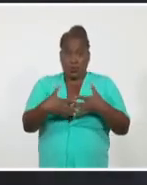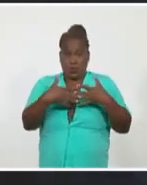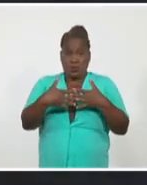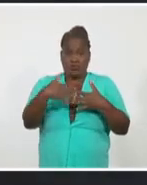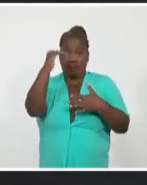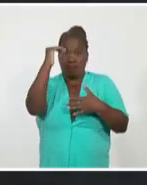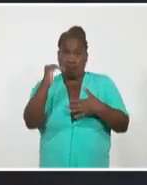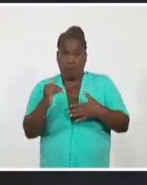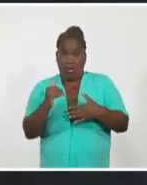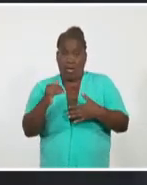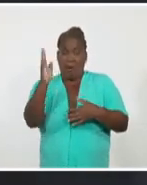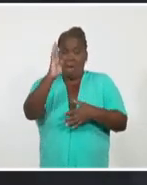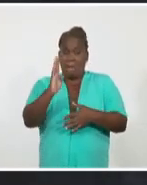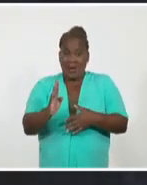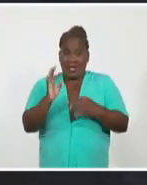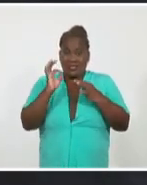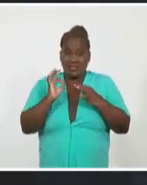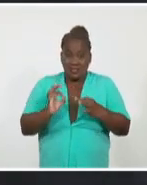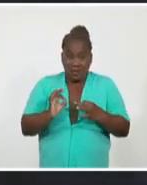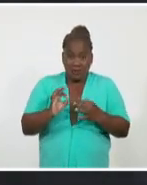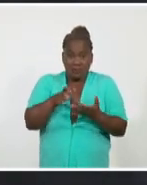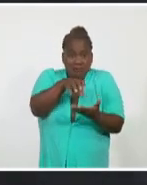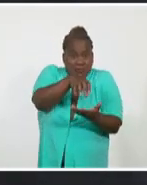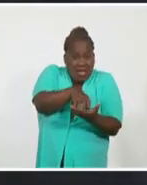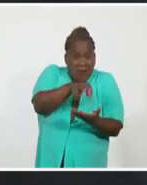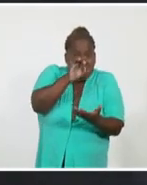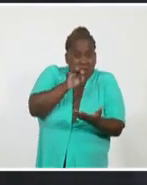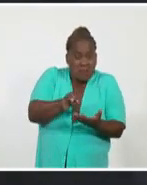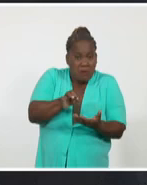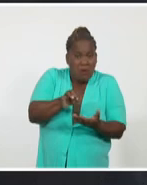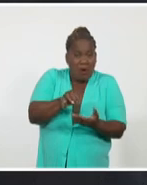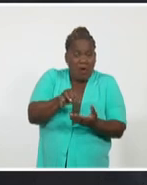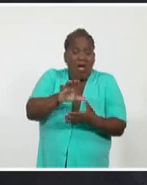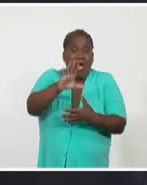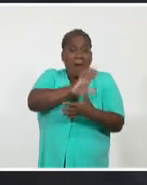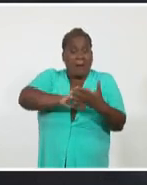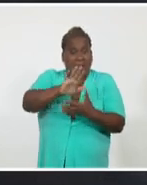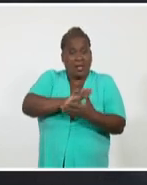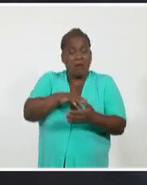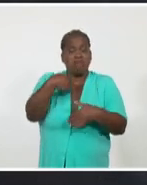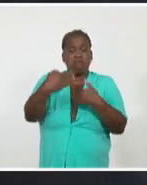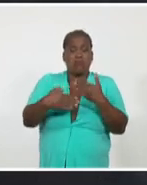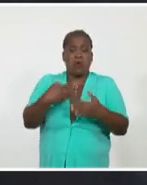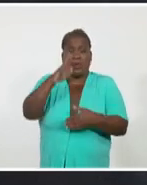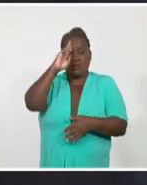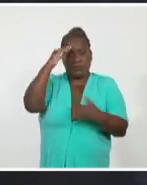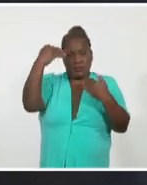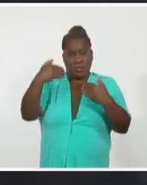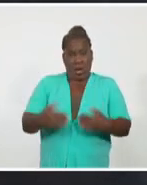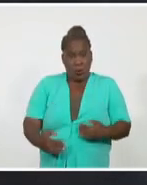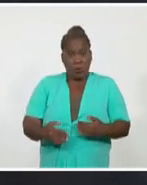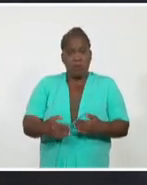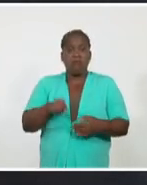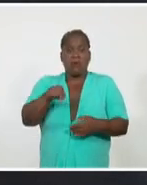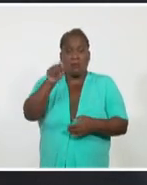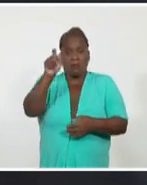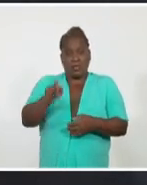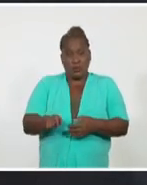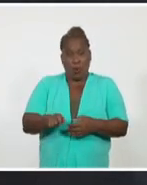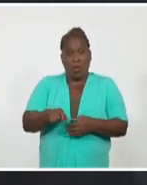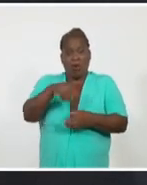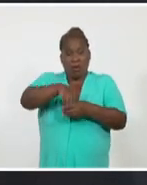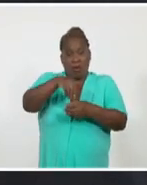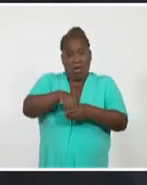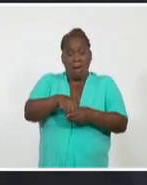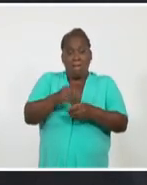Brasil, en el corazón mismo de Sudamérica, es un problema de salud no solo para los habitantes de su país, sino para las 10